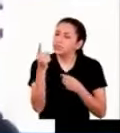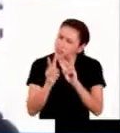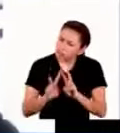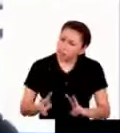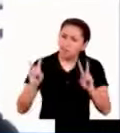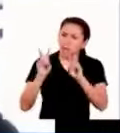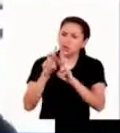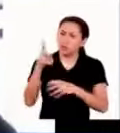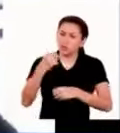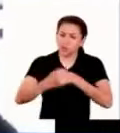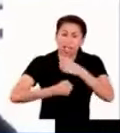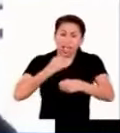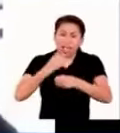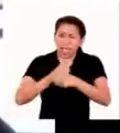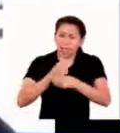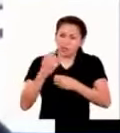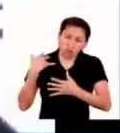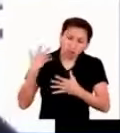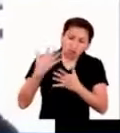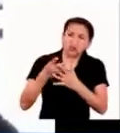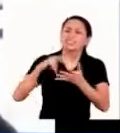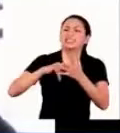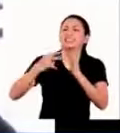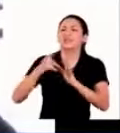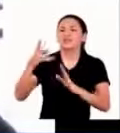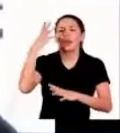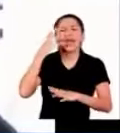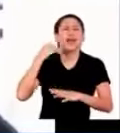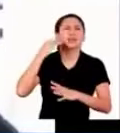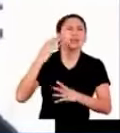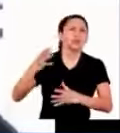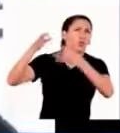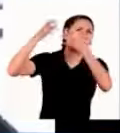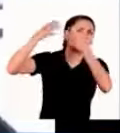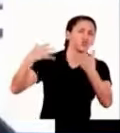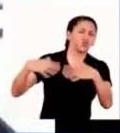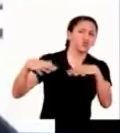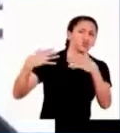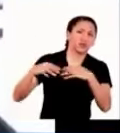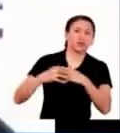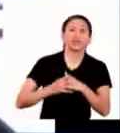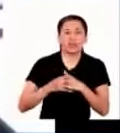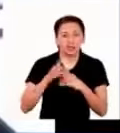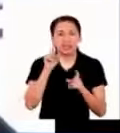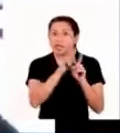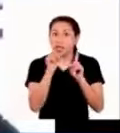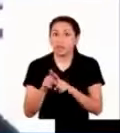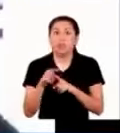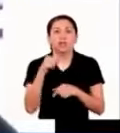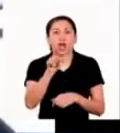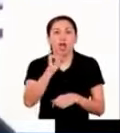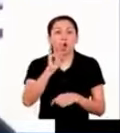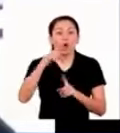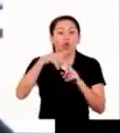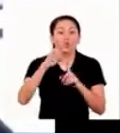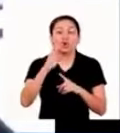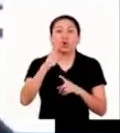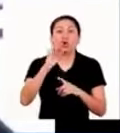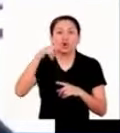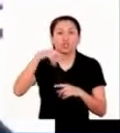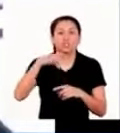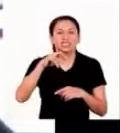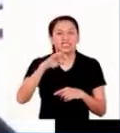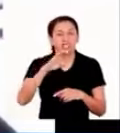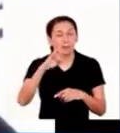y que sus años los hacen sabios segundo autoconcepto identificar lo que creen de ellos